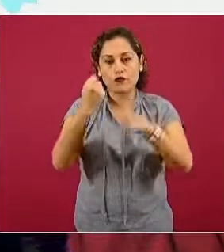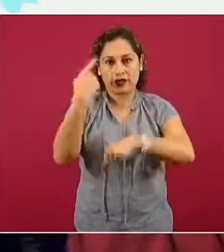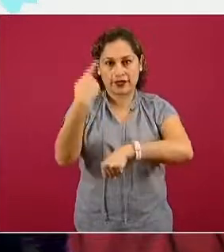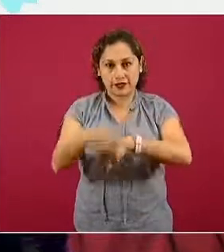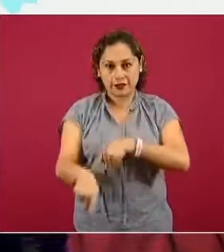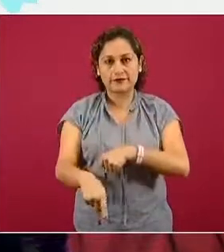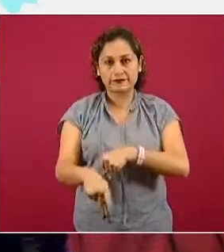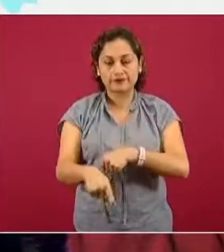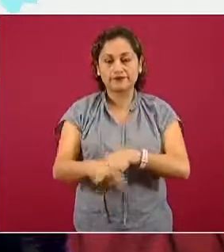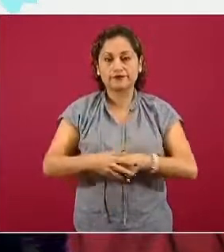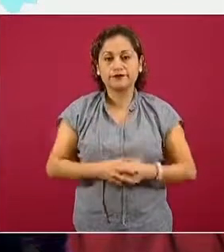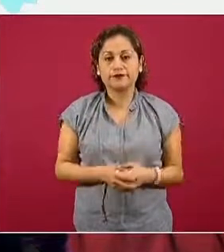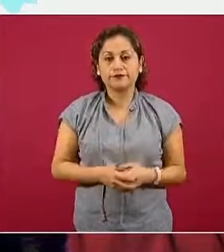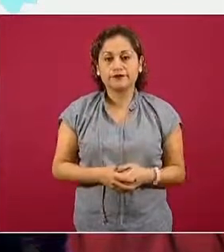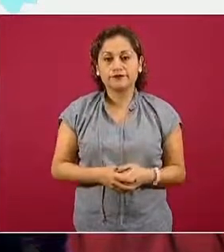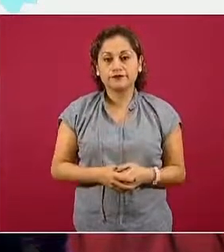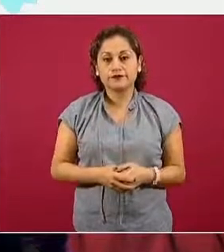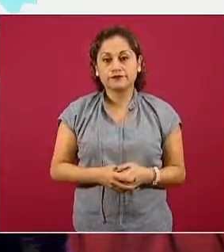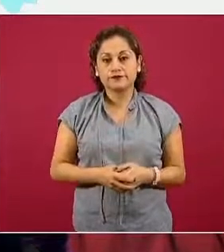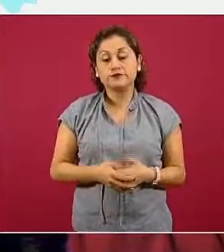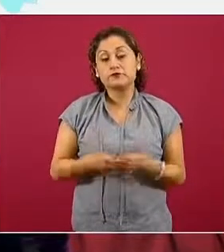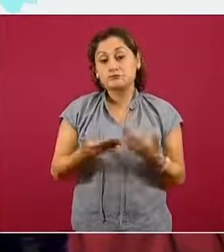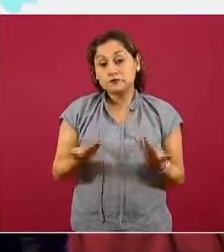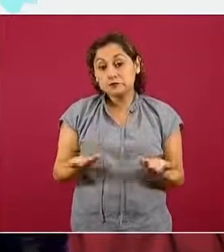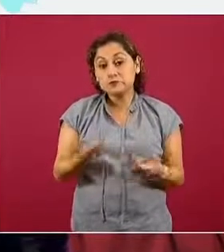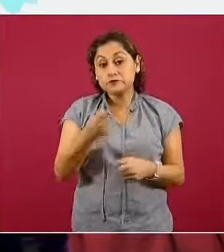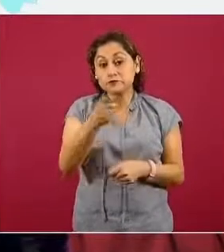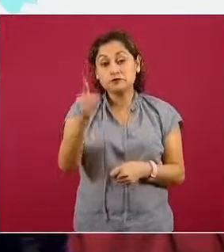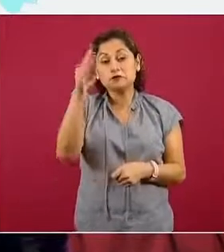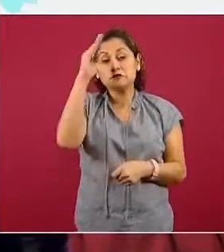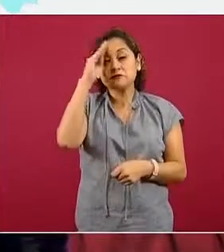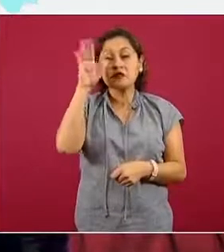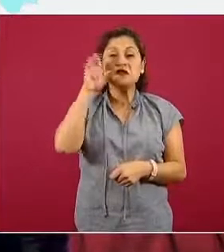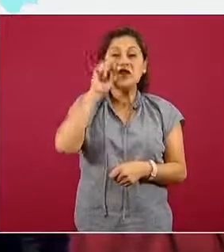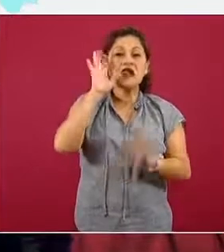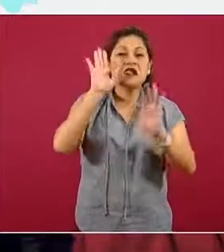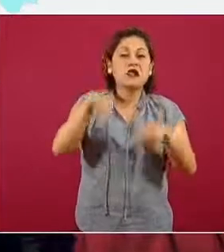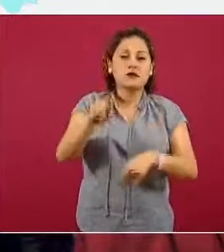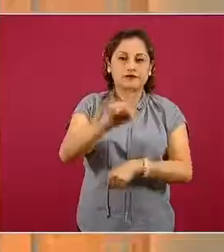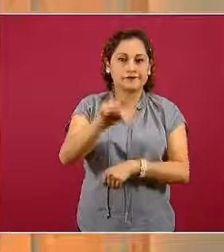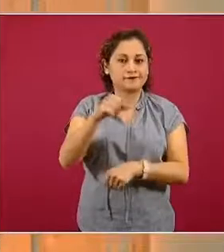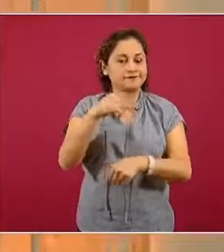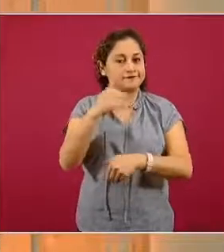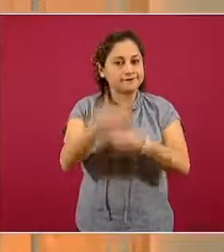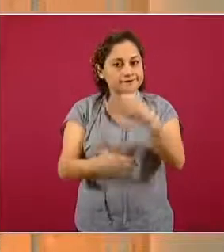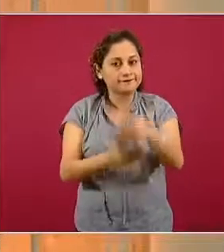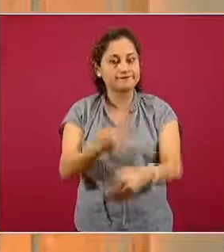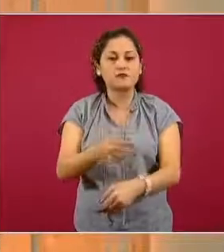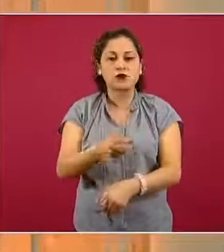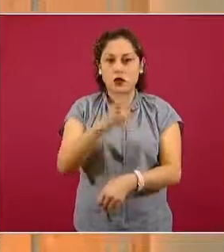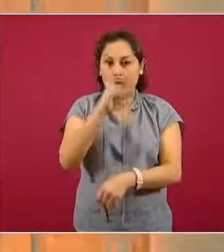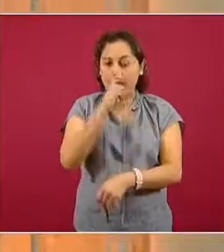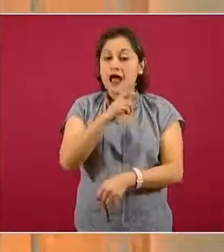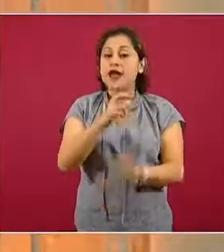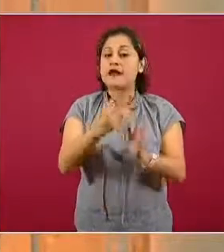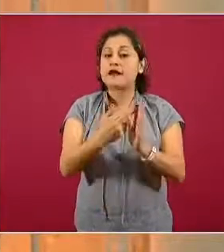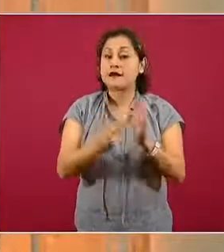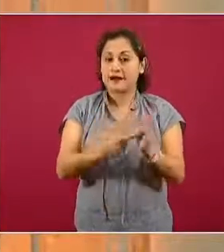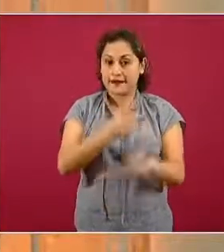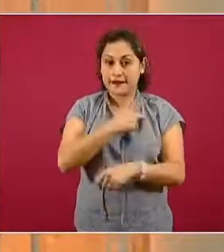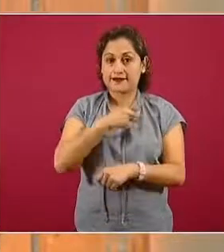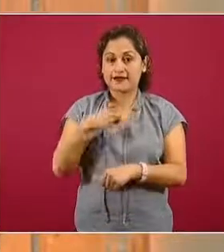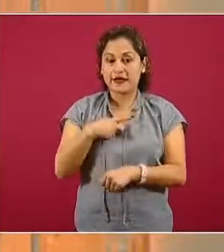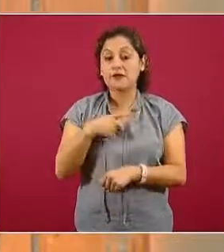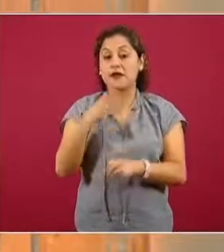máximo, que sería el rojo, que el de realmente mantenerse o continuar disminuyendo. Eso sí, si se implementan las acciones de